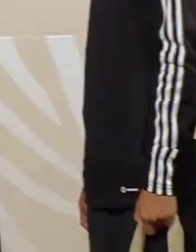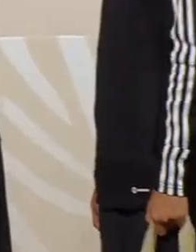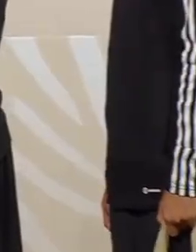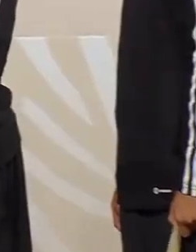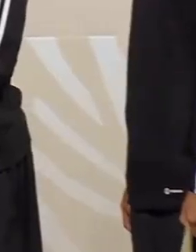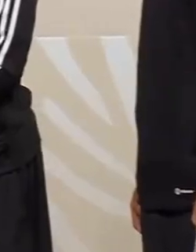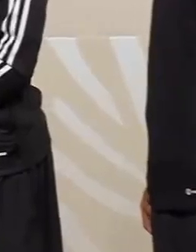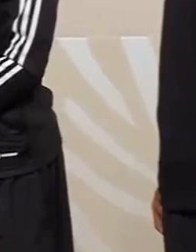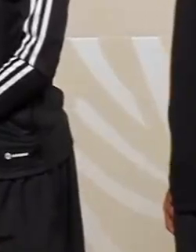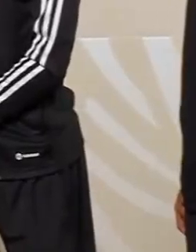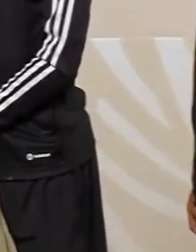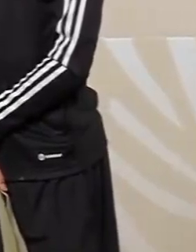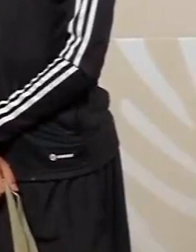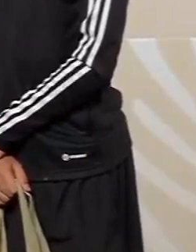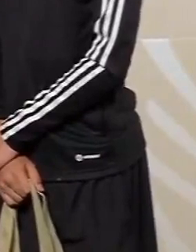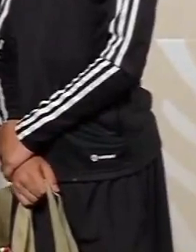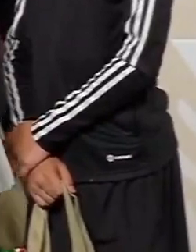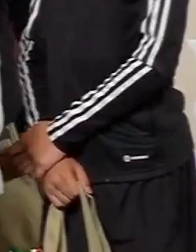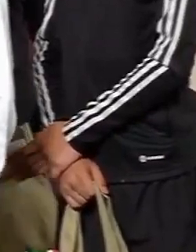¡Nuevo León salió!